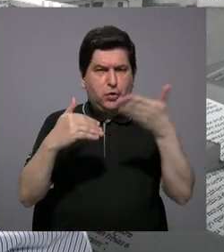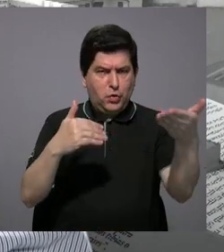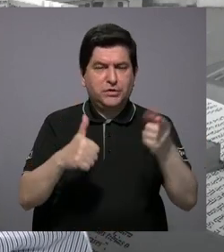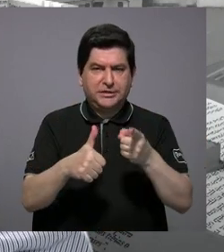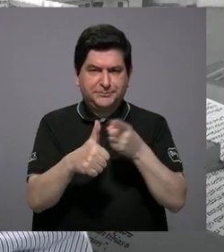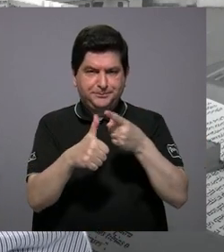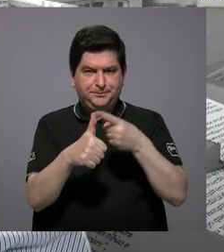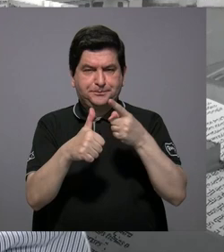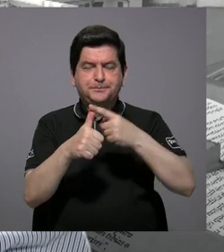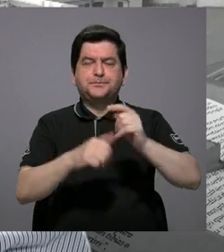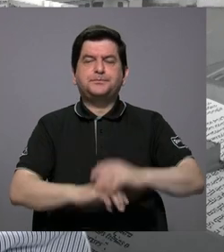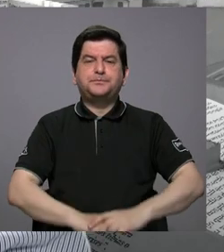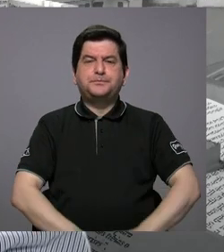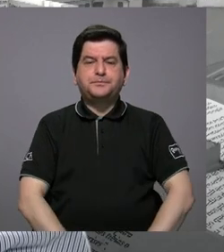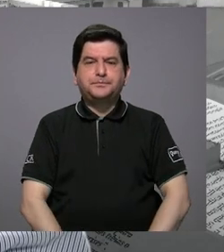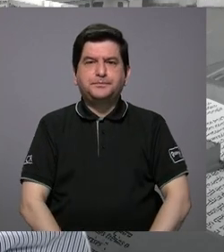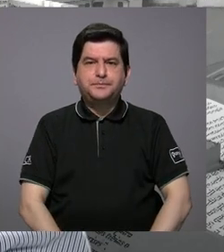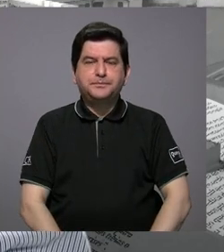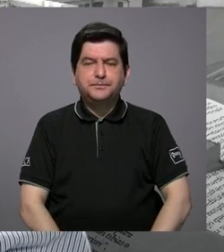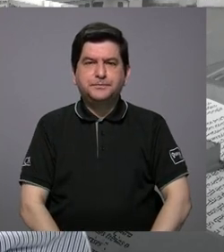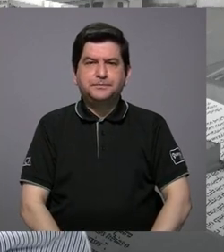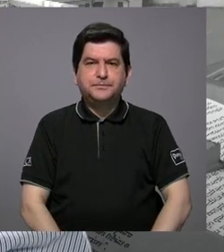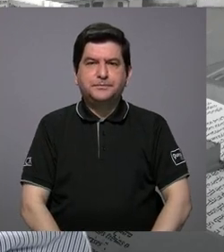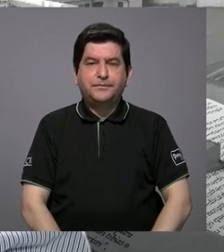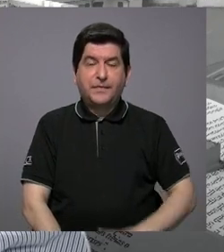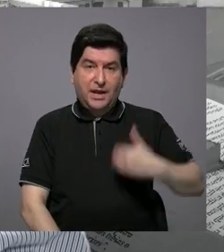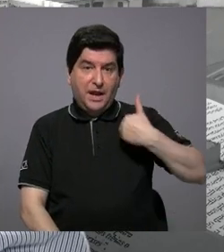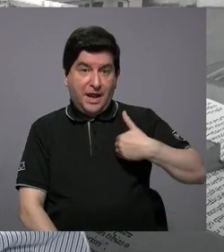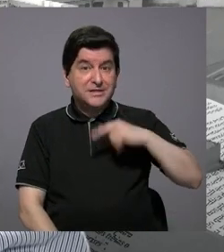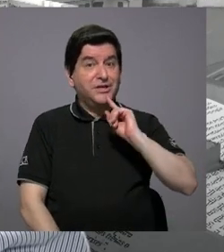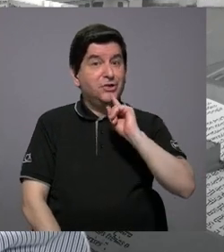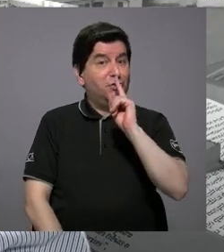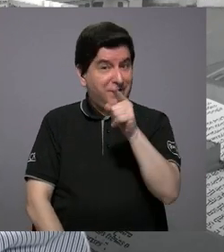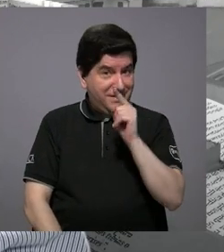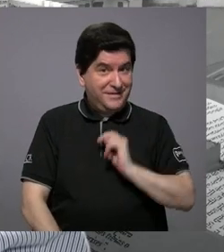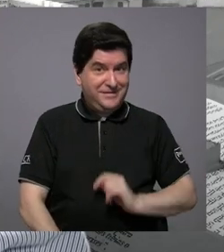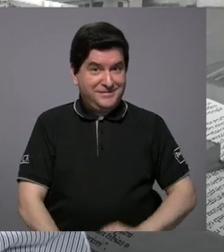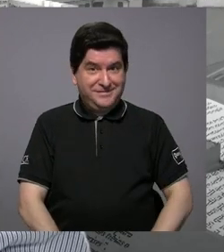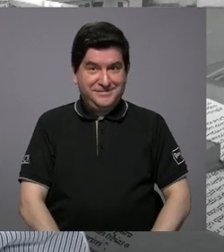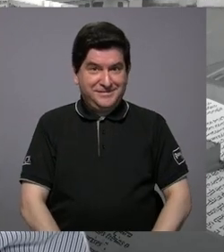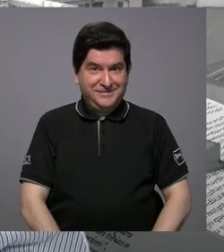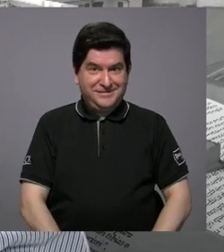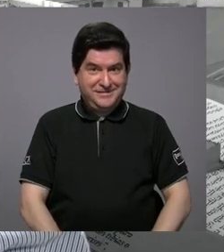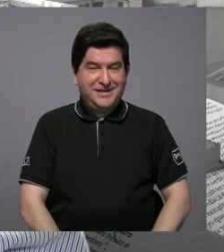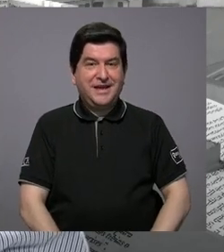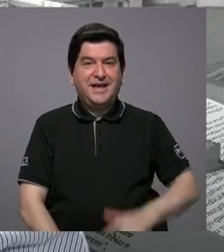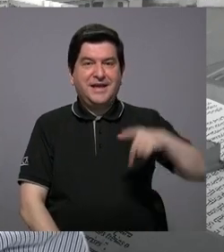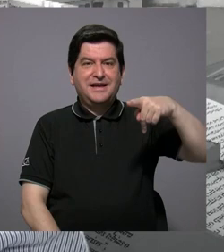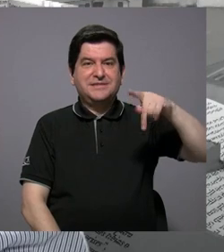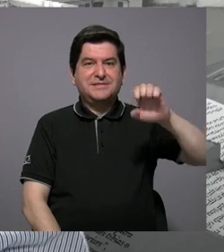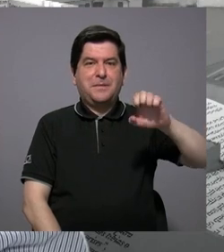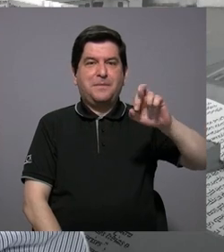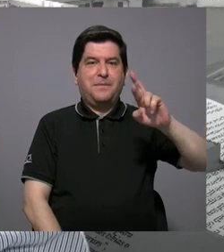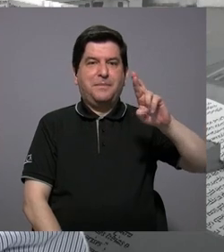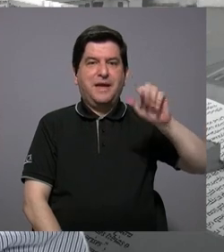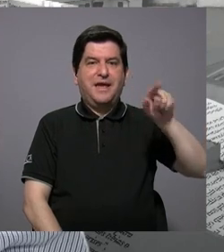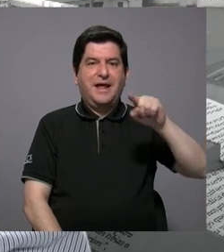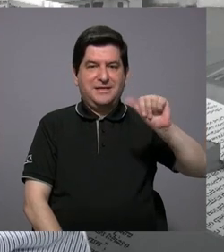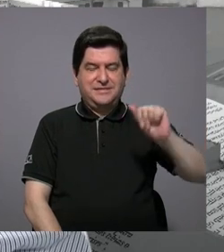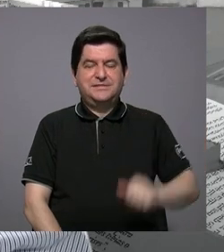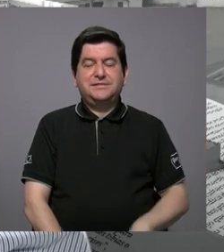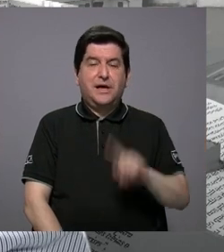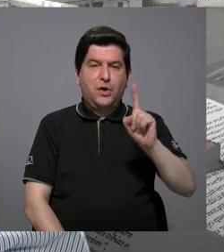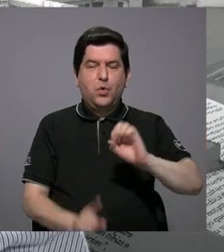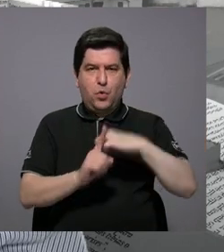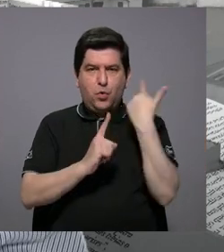Primero, el señor que usted habla, Esperaza, que es un sociólogo